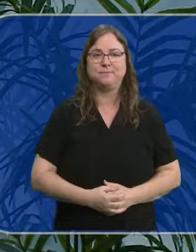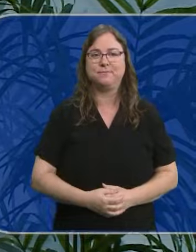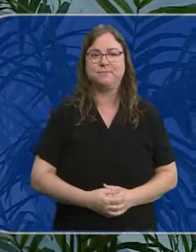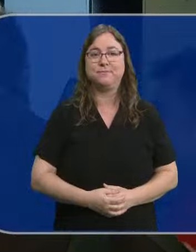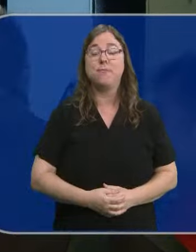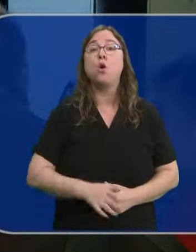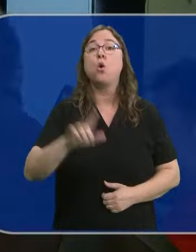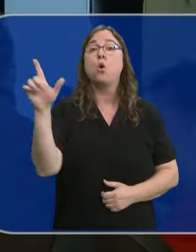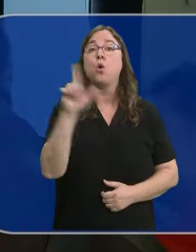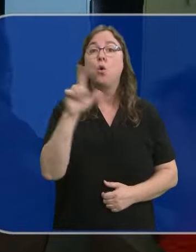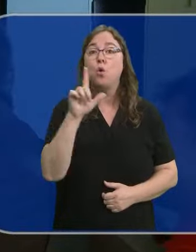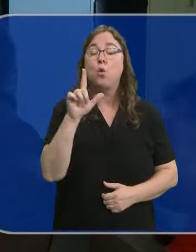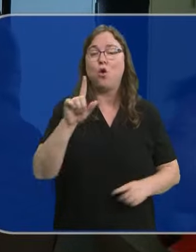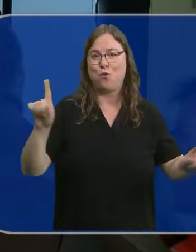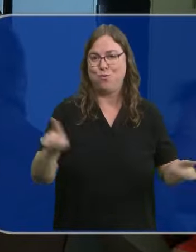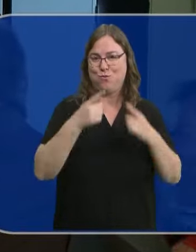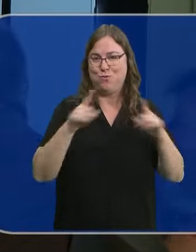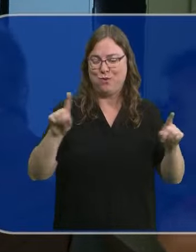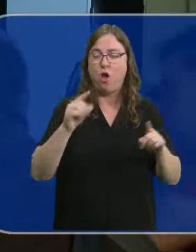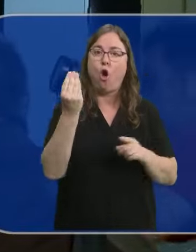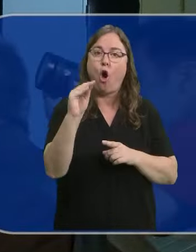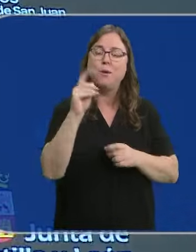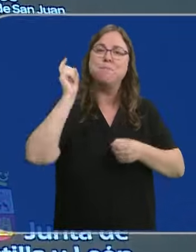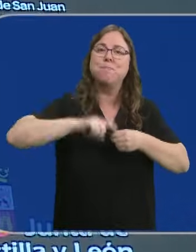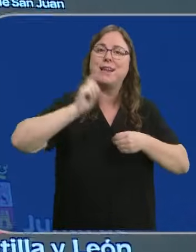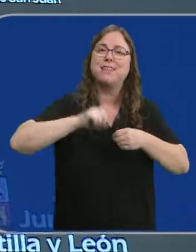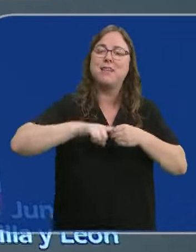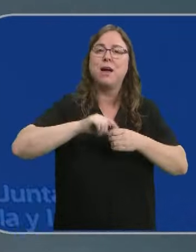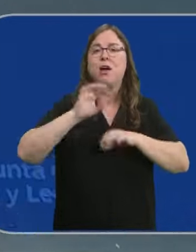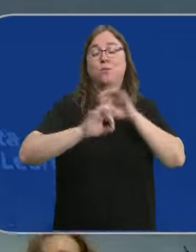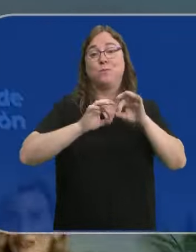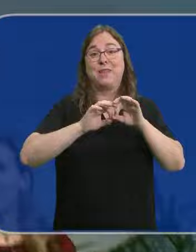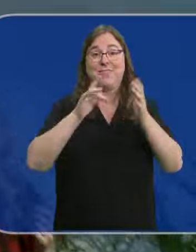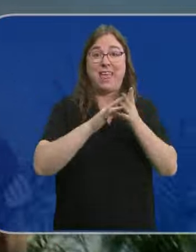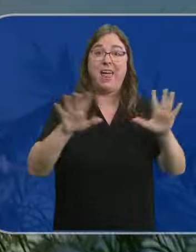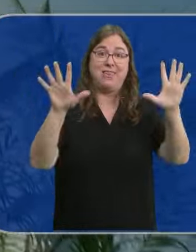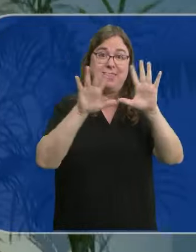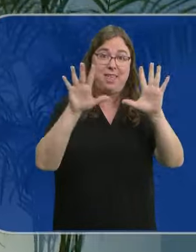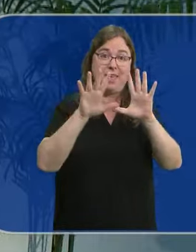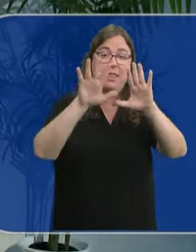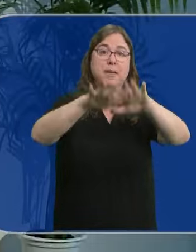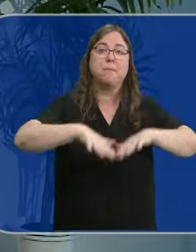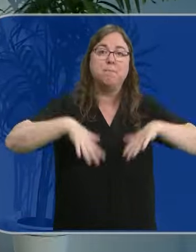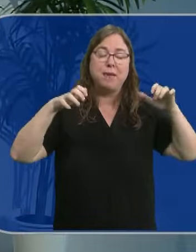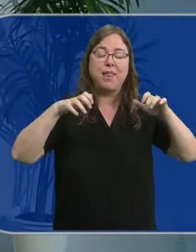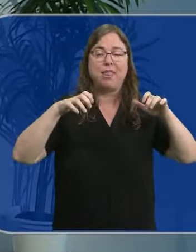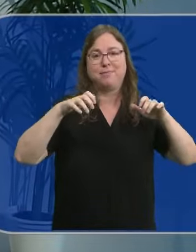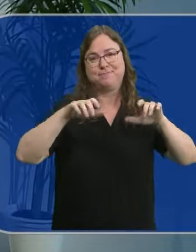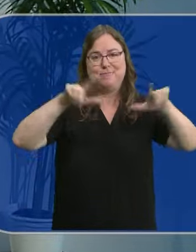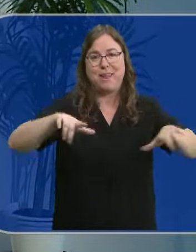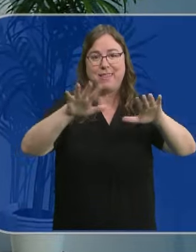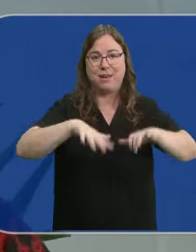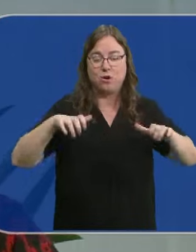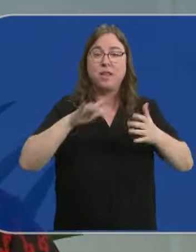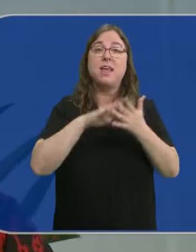En el mes de julio, la hostil joven participará en tres grandes conciertos sinfónicos. El día 10, en la Plaza de las Cortes, el 17, en los